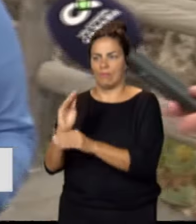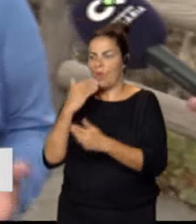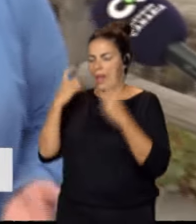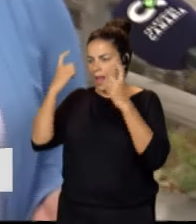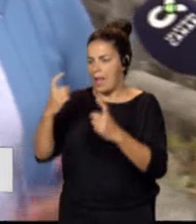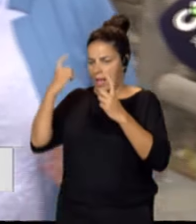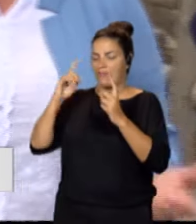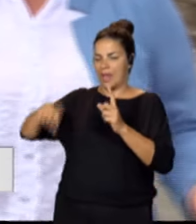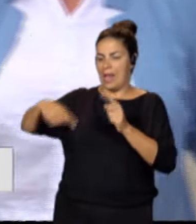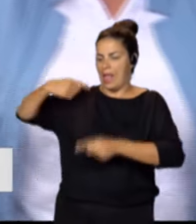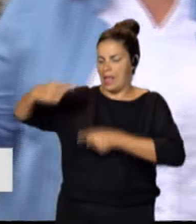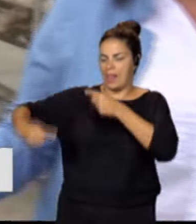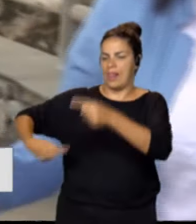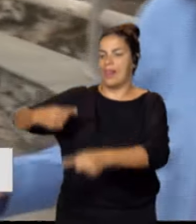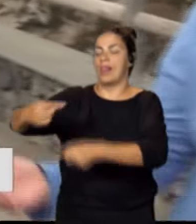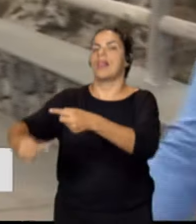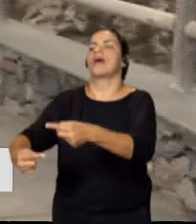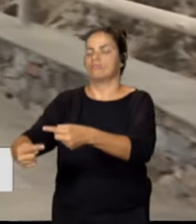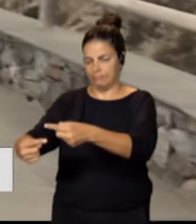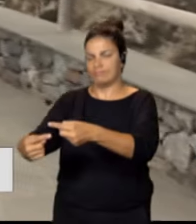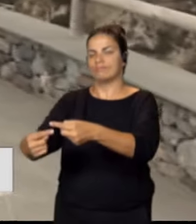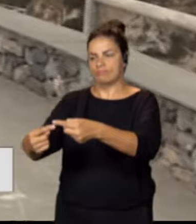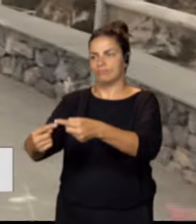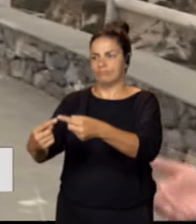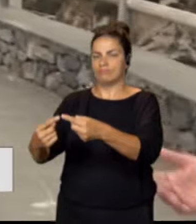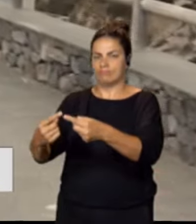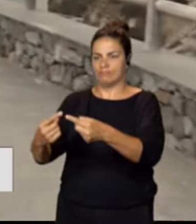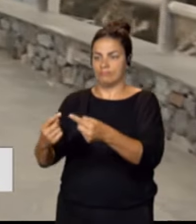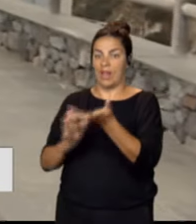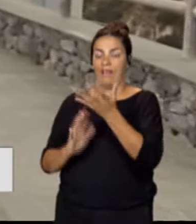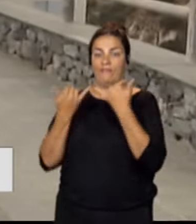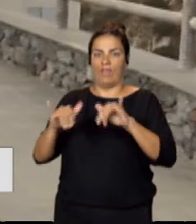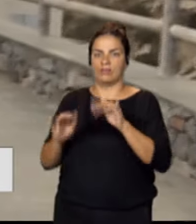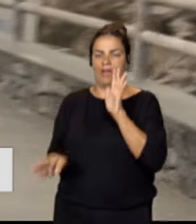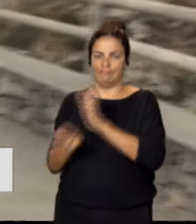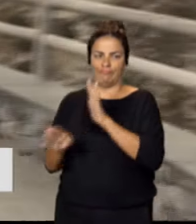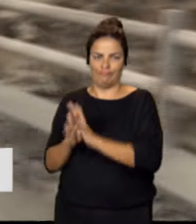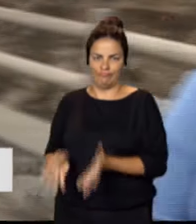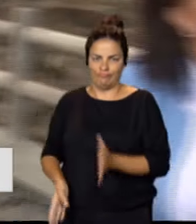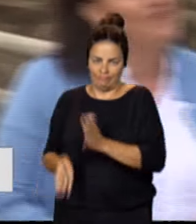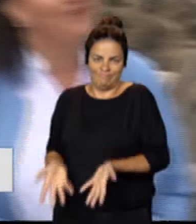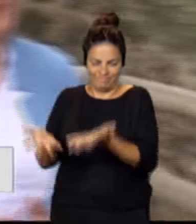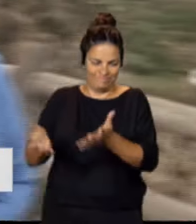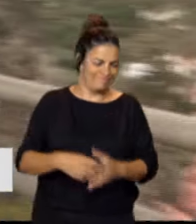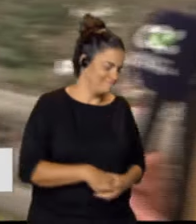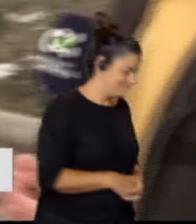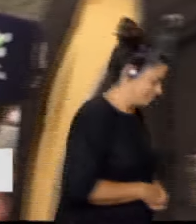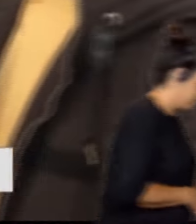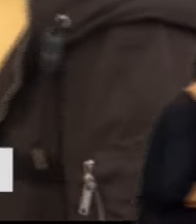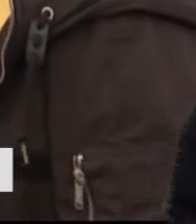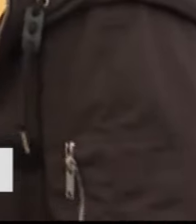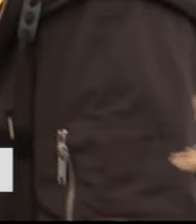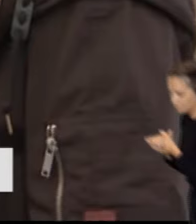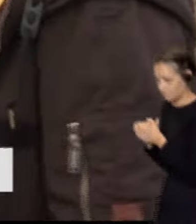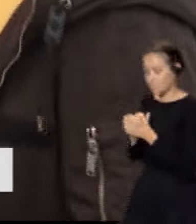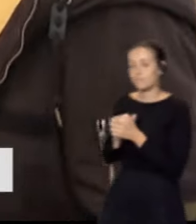generación en generación han seguido manteniendo viva esta gran fiesta. Nosotros nos encontramos en el mirador de la